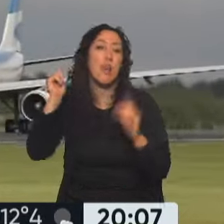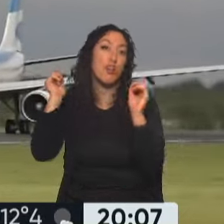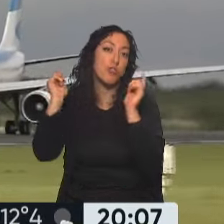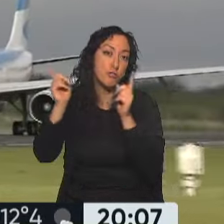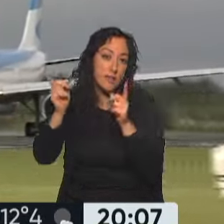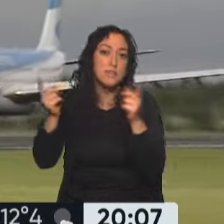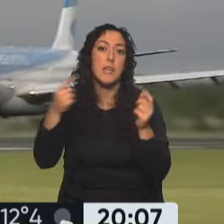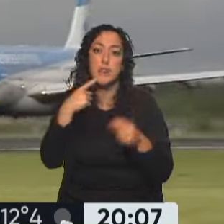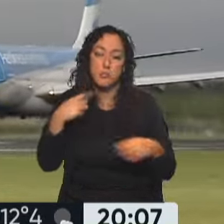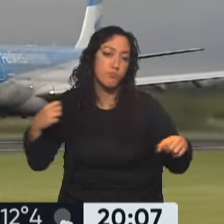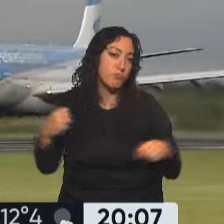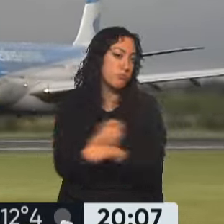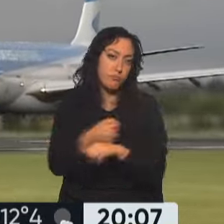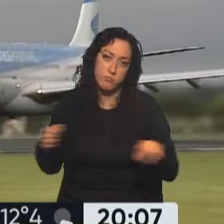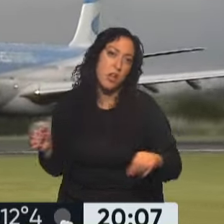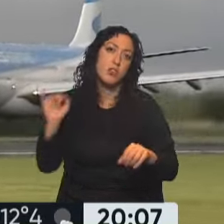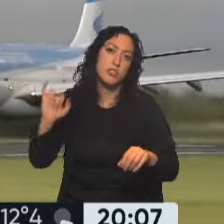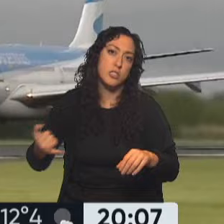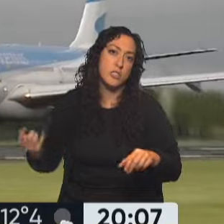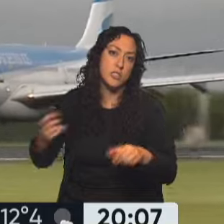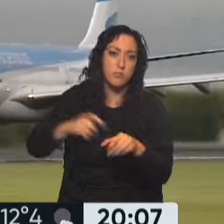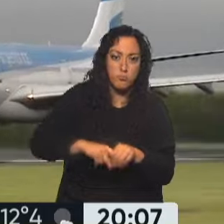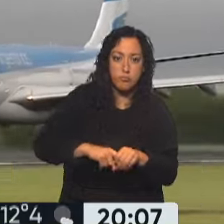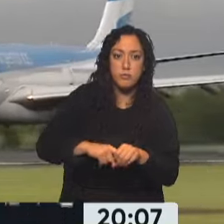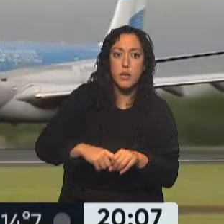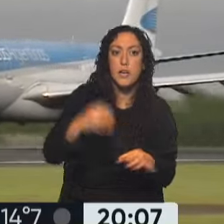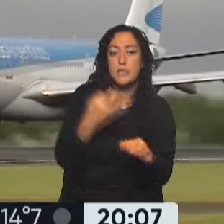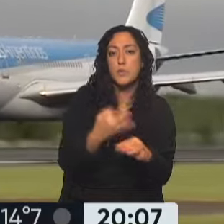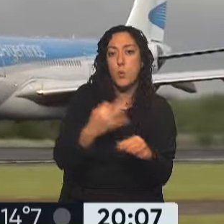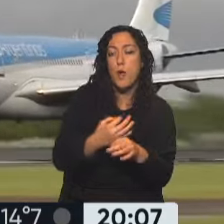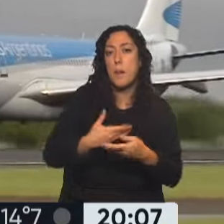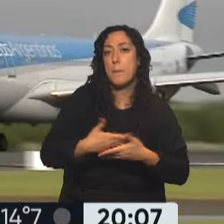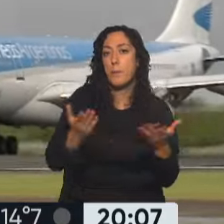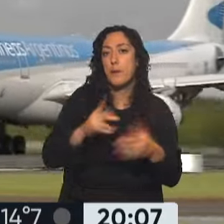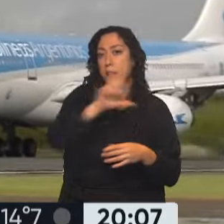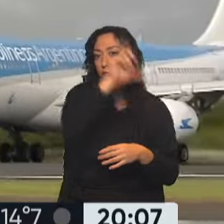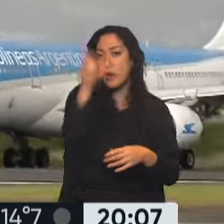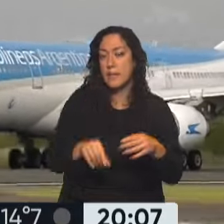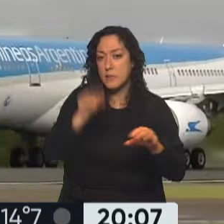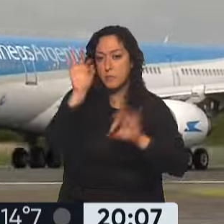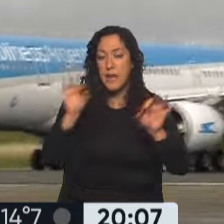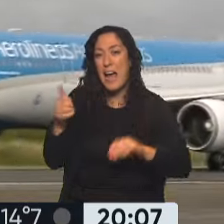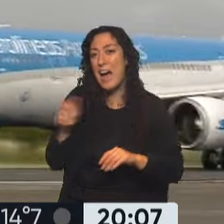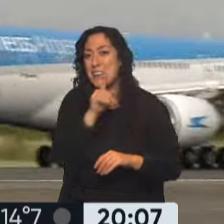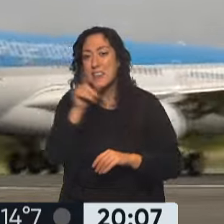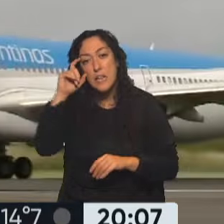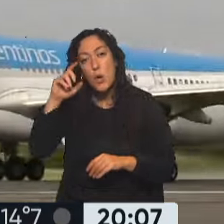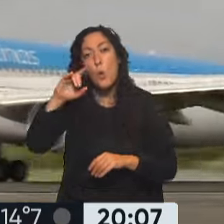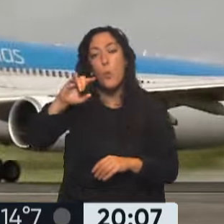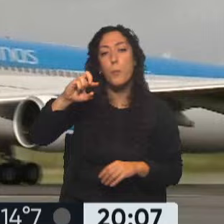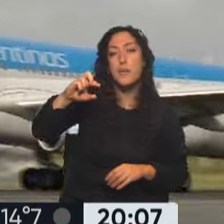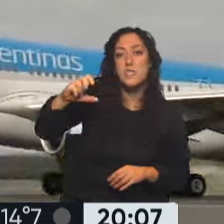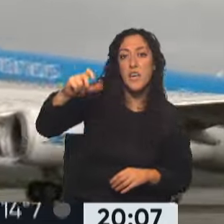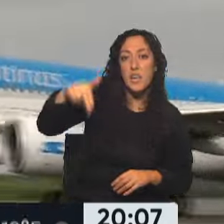ratificó su postura de apoyo a la medida en todas las escuelas públicas del país, como así también lo hicieron ATU-PCN, que